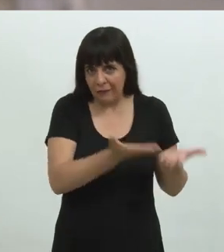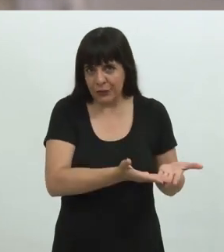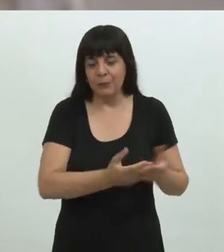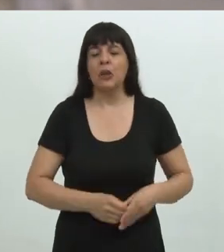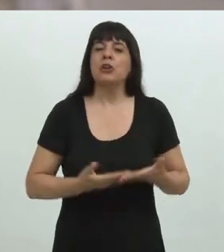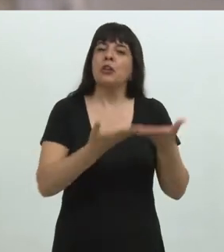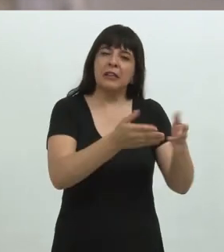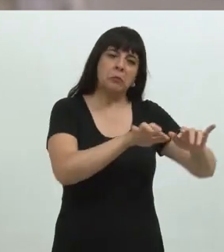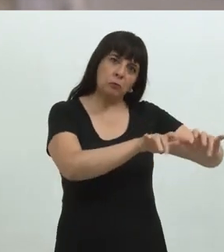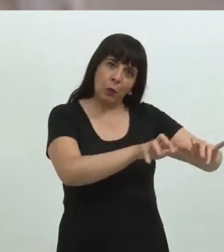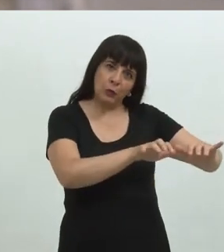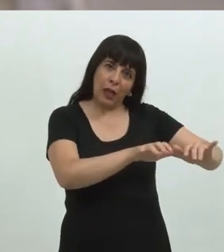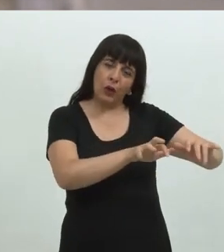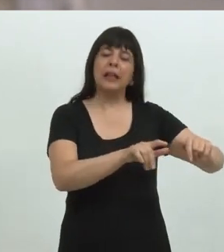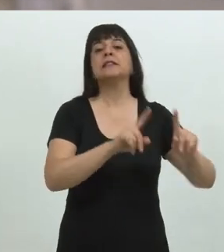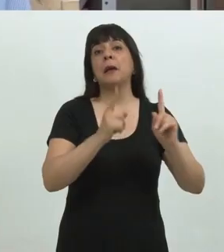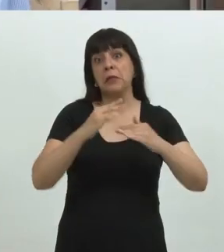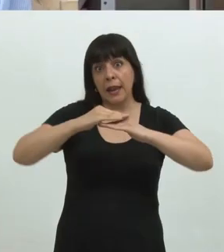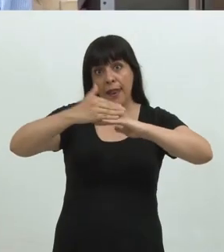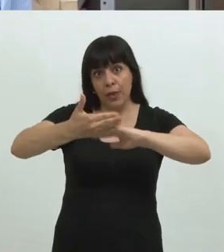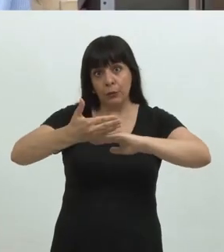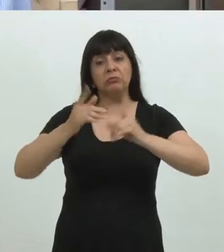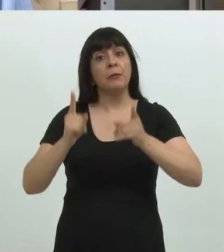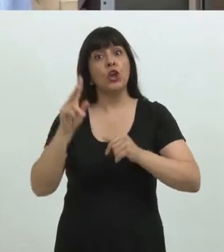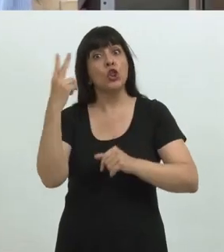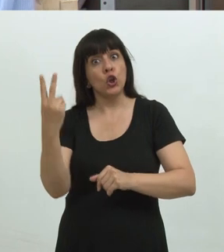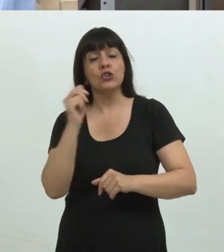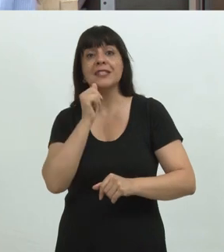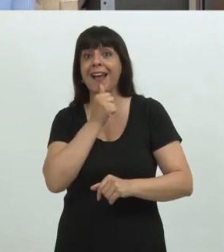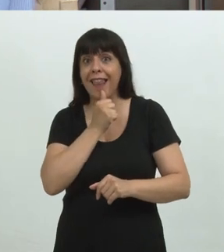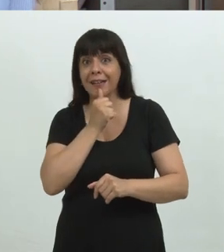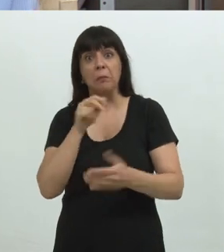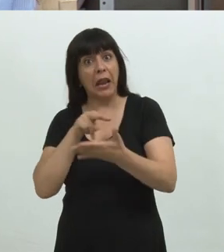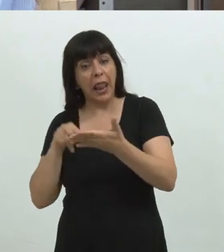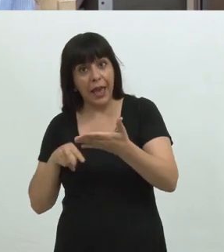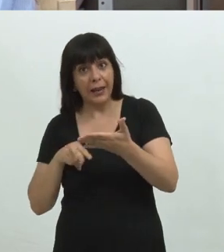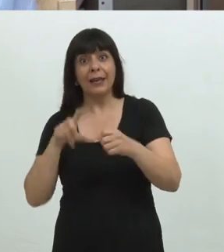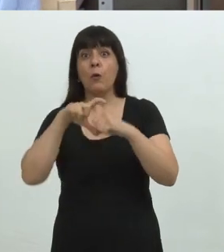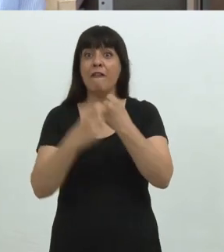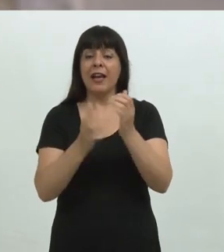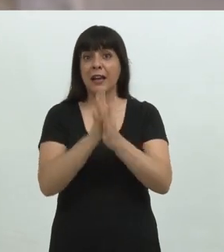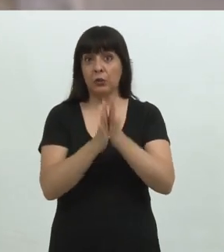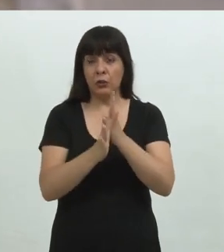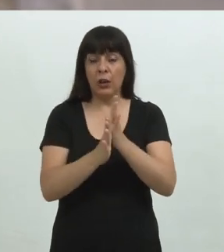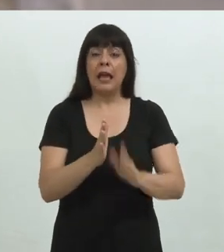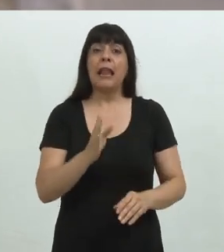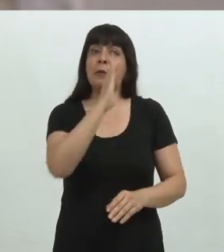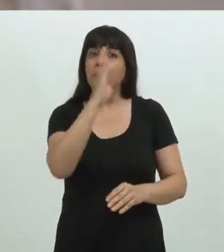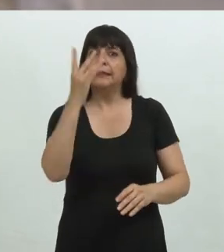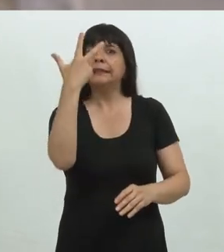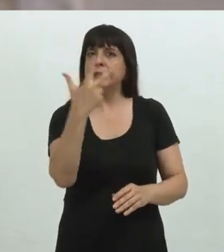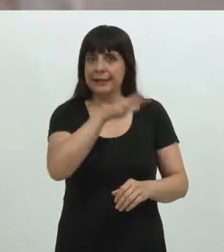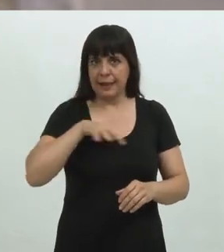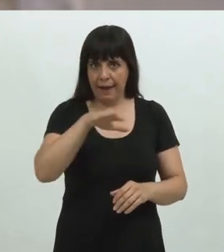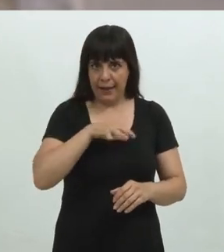servicios. Te ofrecemos computadoras de escritorio, netbooks, dos salas de lectura y wifi gratuito. Además, la Biblioteca cuenta